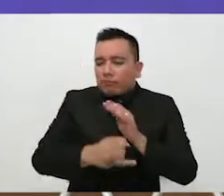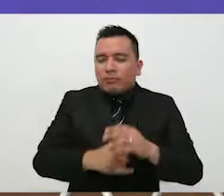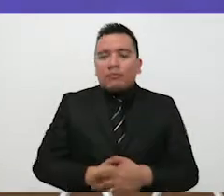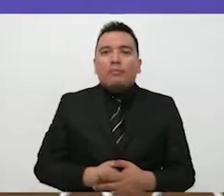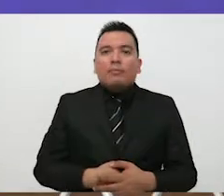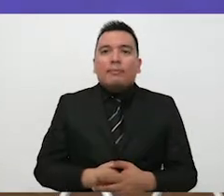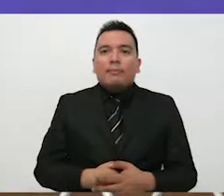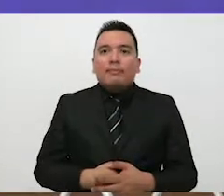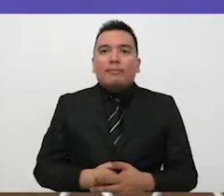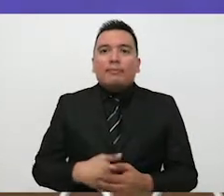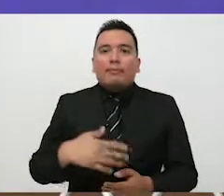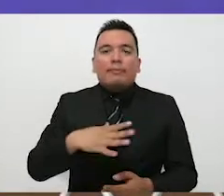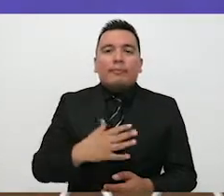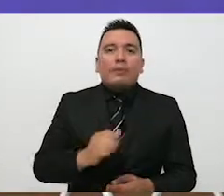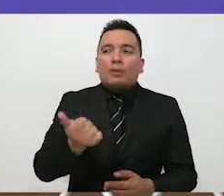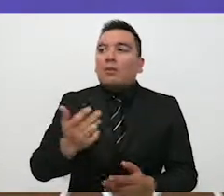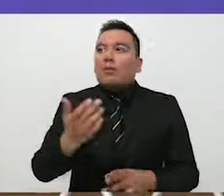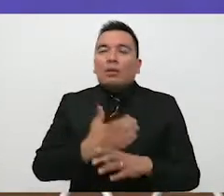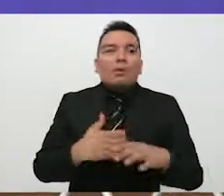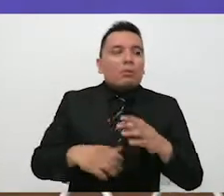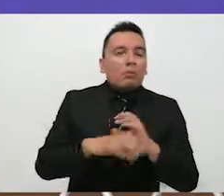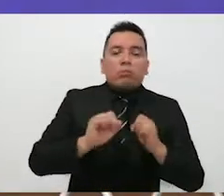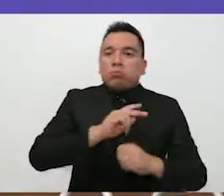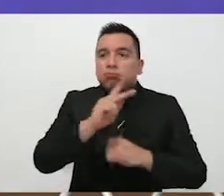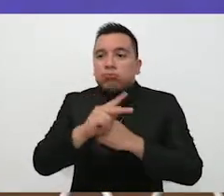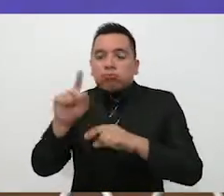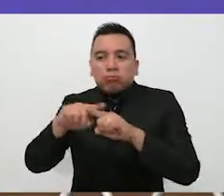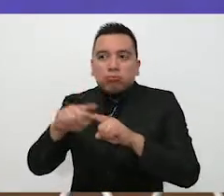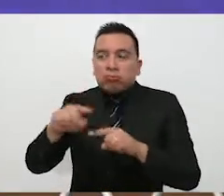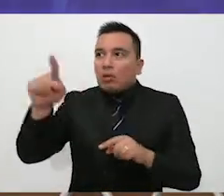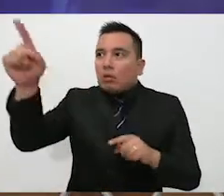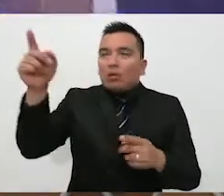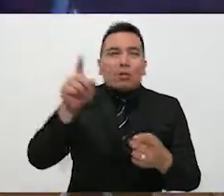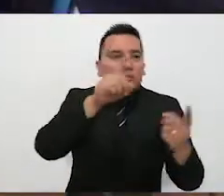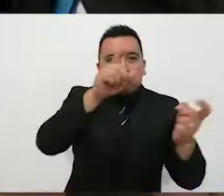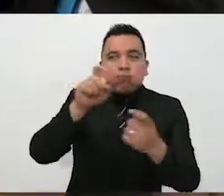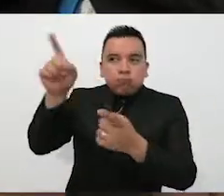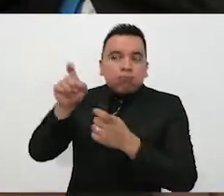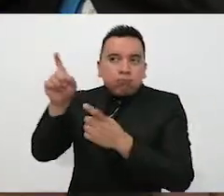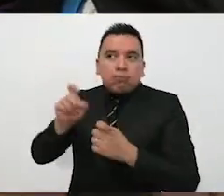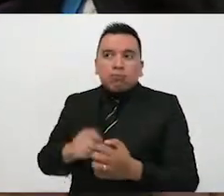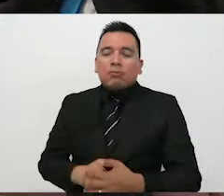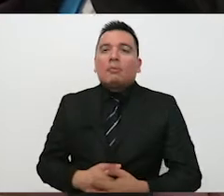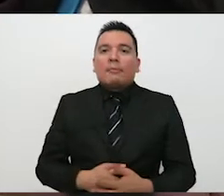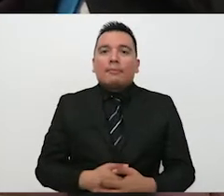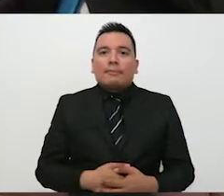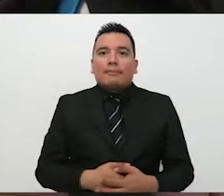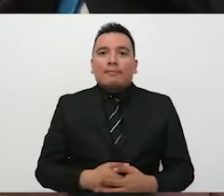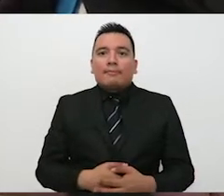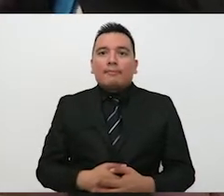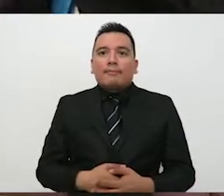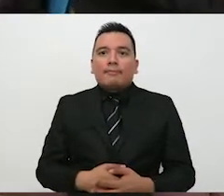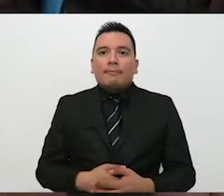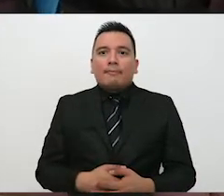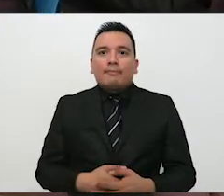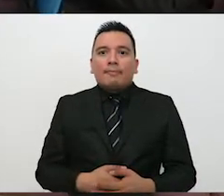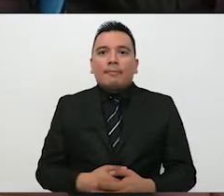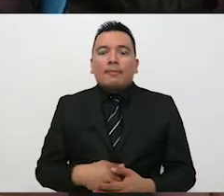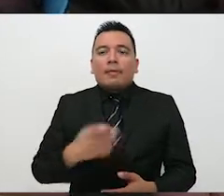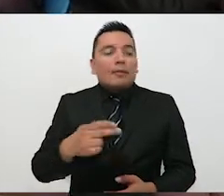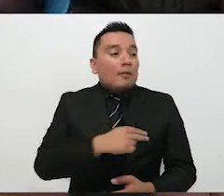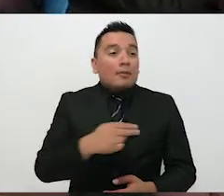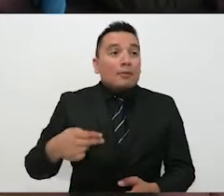tendencias de otros lados, de otros países que también se pudieran aplicar aquí. Cuando hablamos de educación cívica, por lo general pensamos en cuestiones de